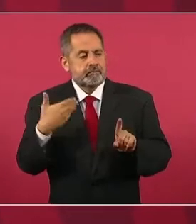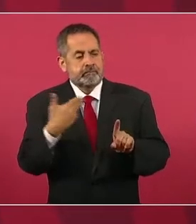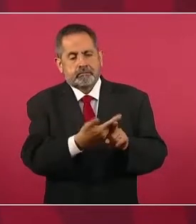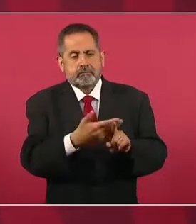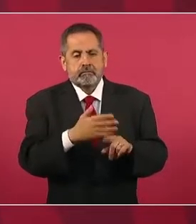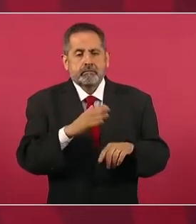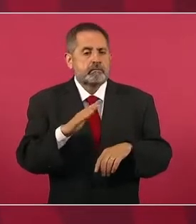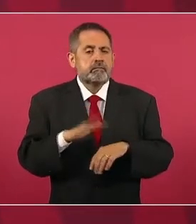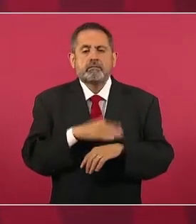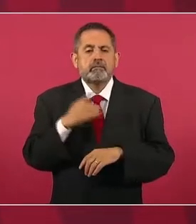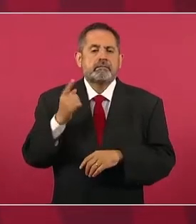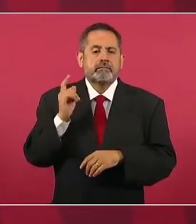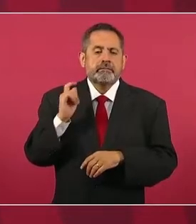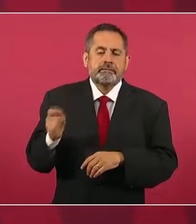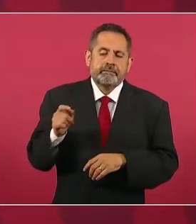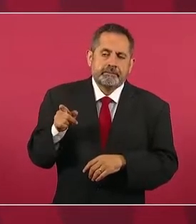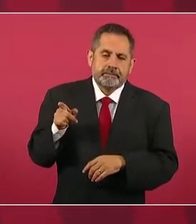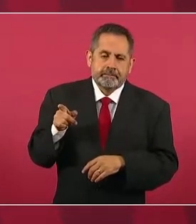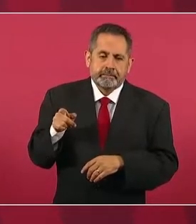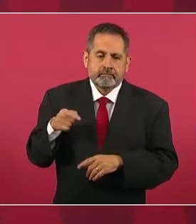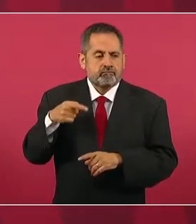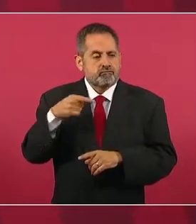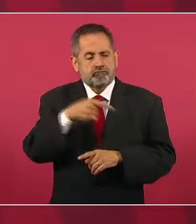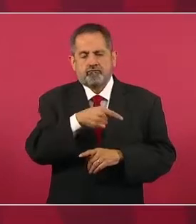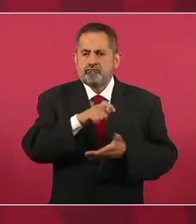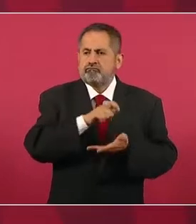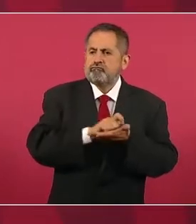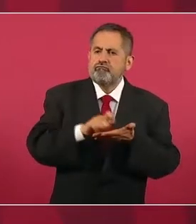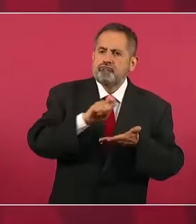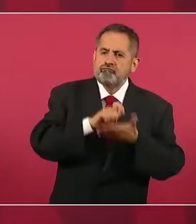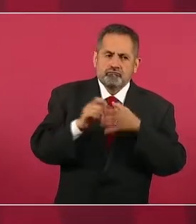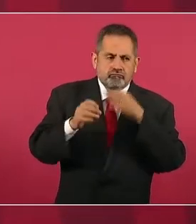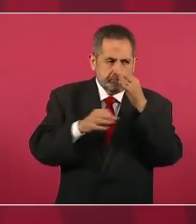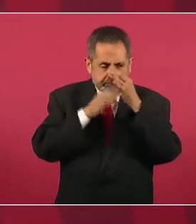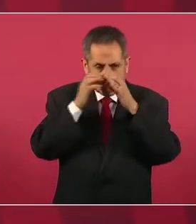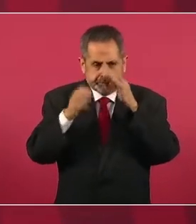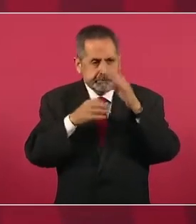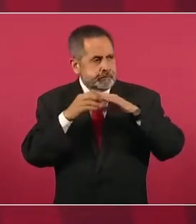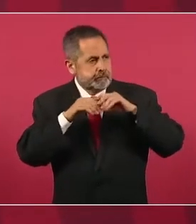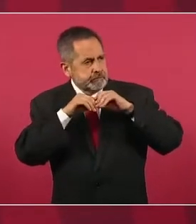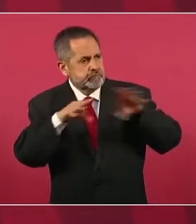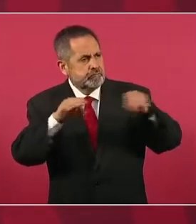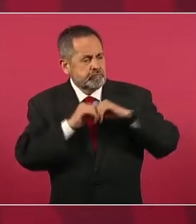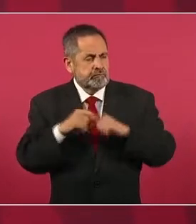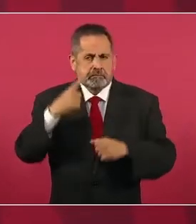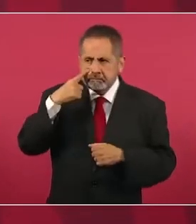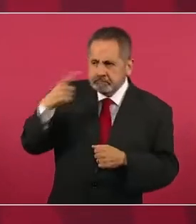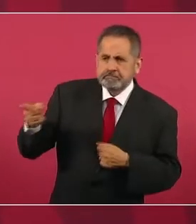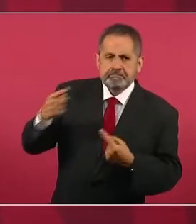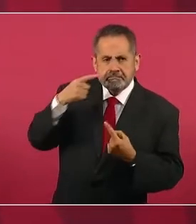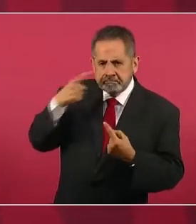sus denuncias,